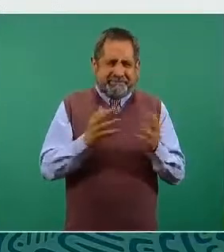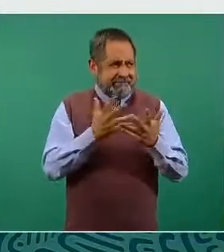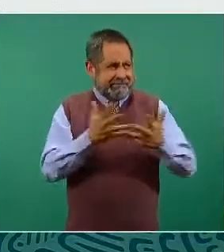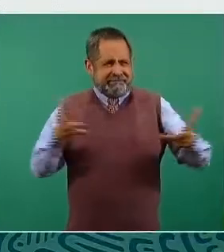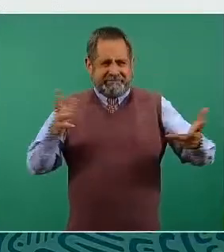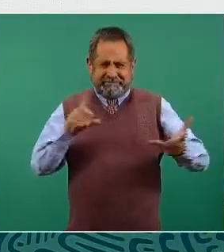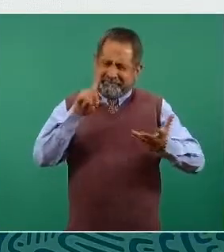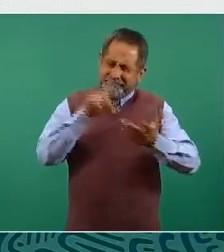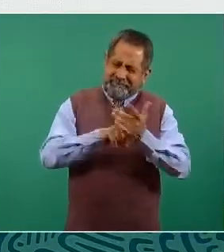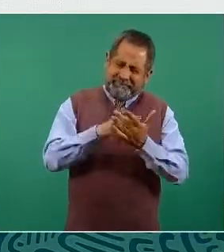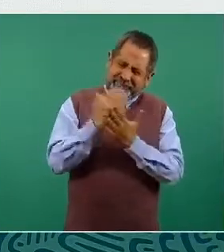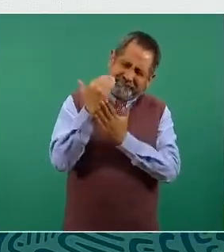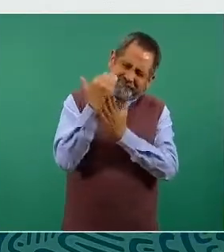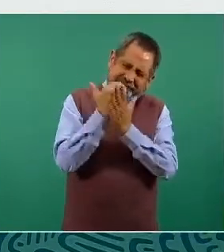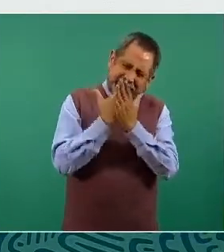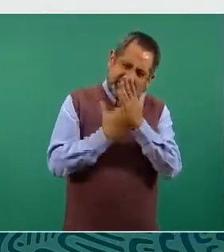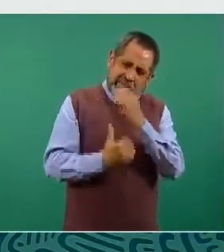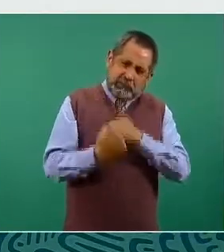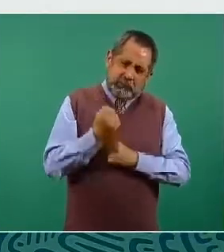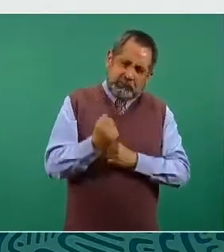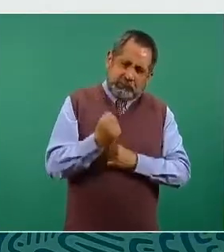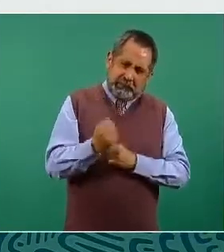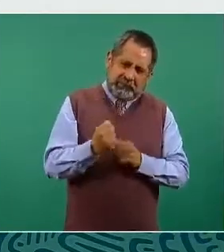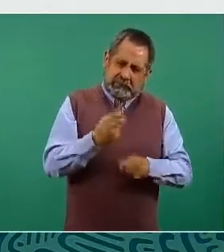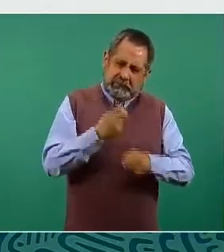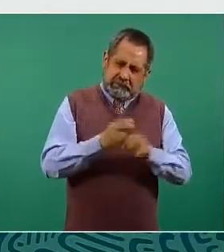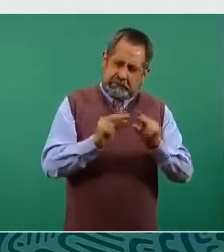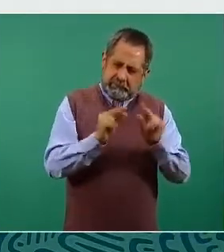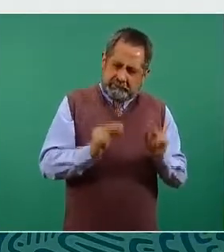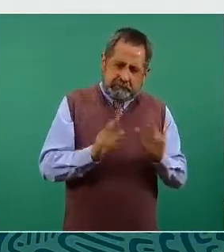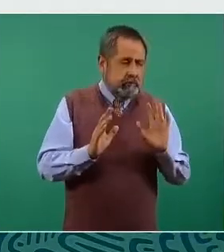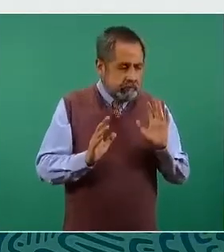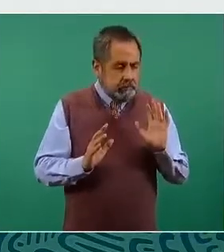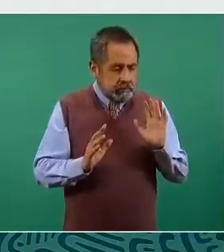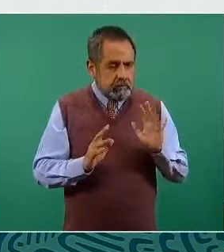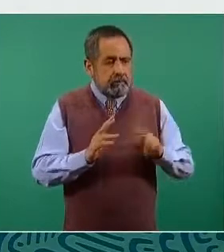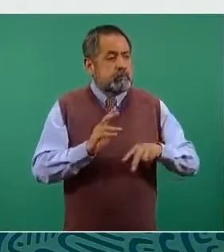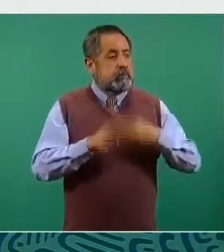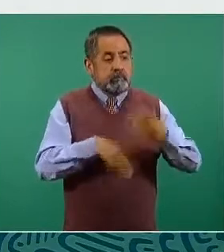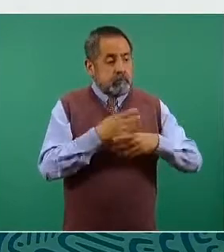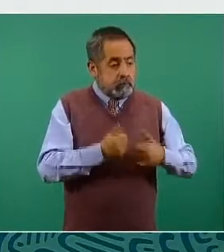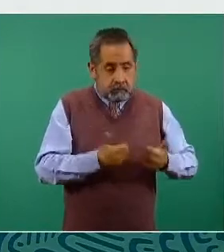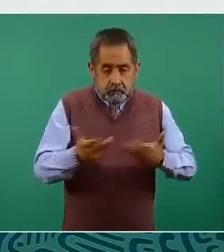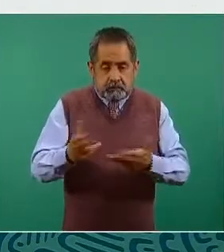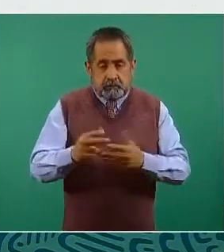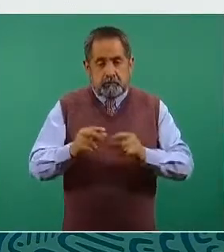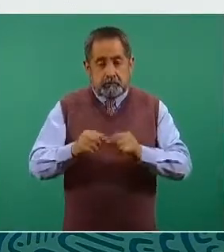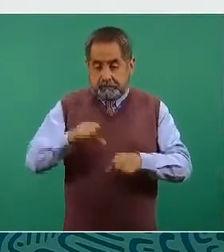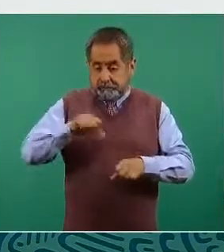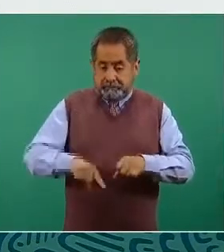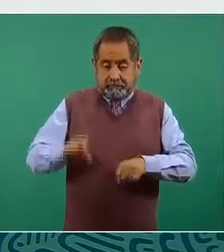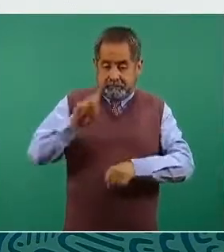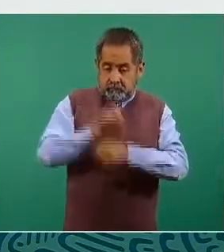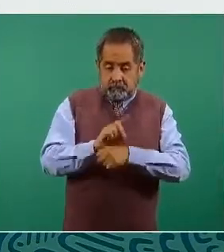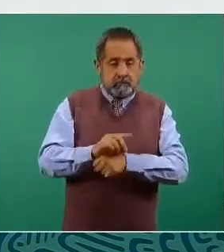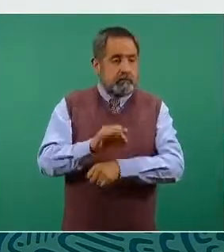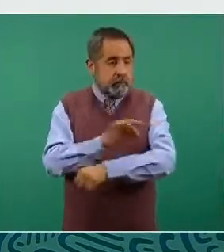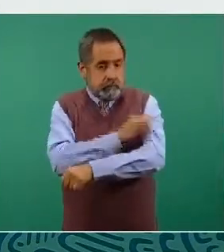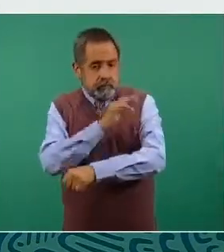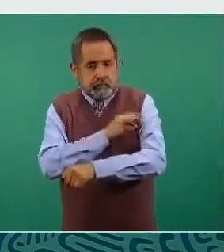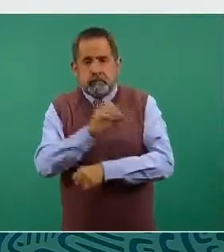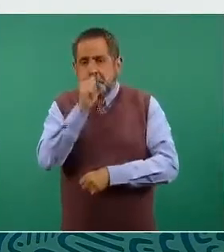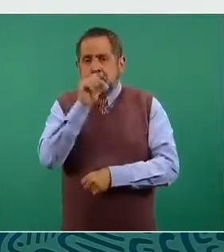ultracongeladores, y luego se aplican y se utilizan el mero día en que fue programado